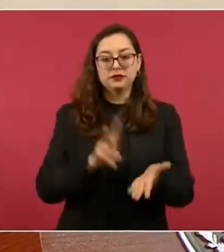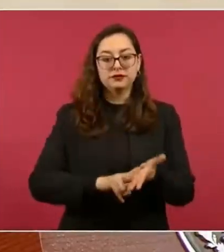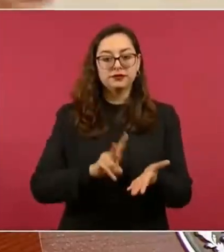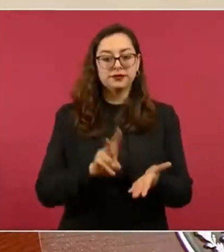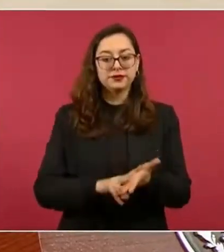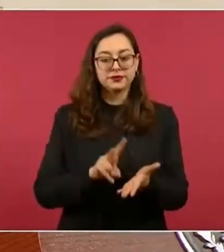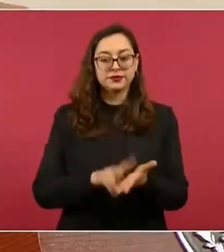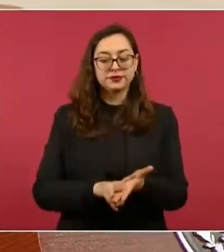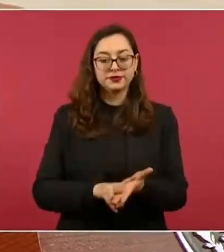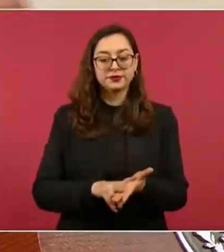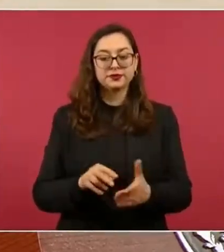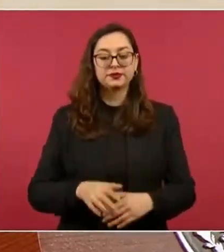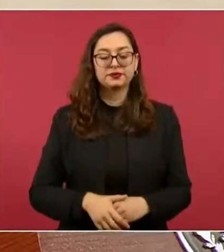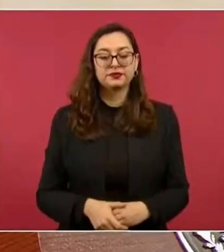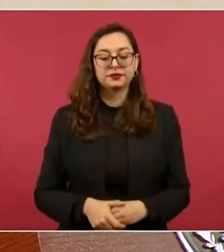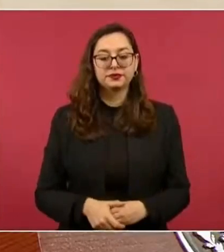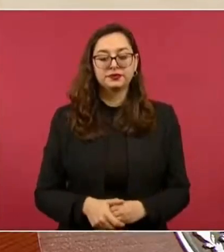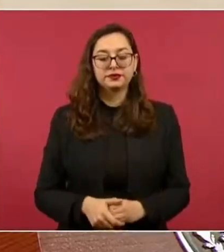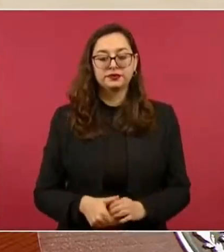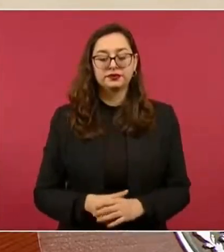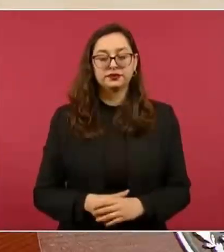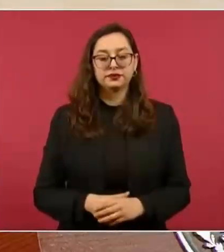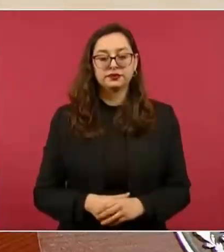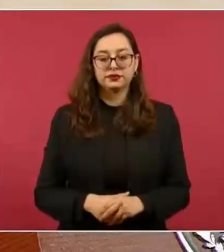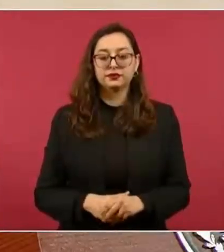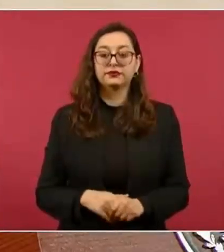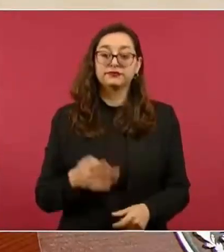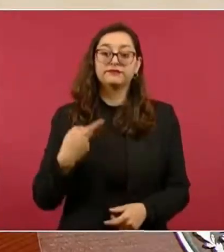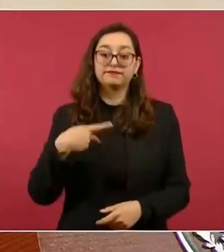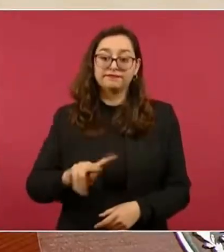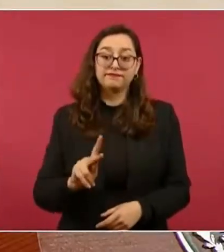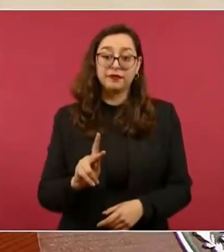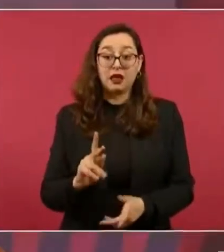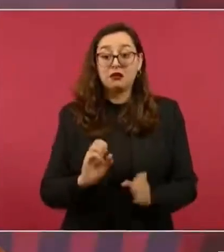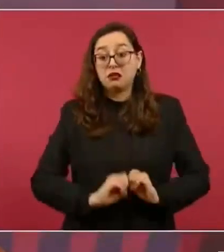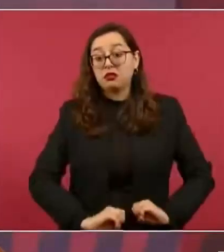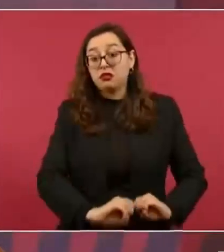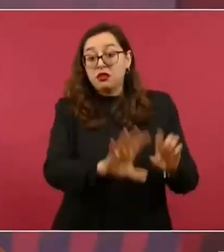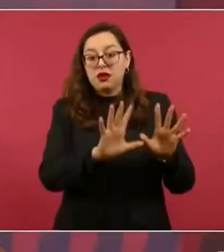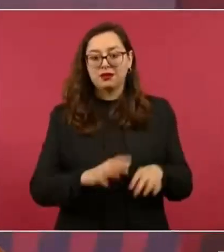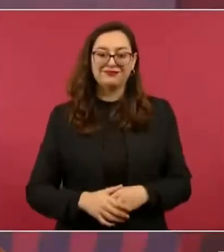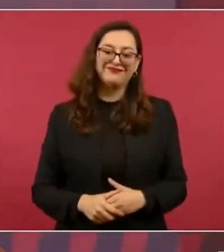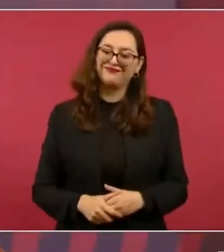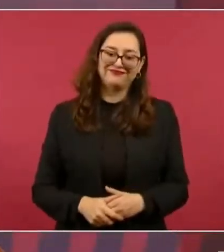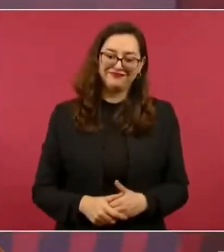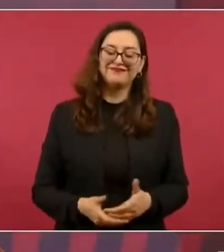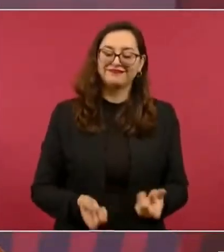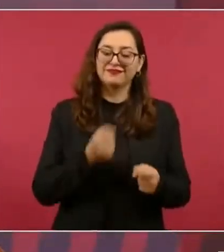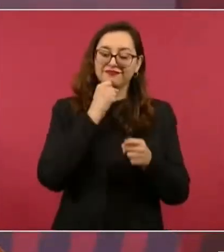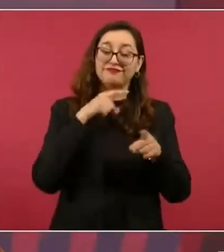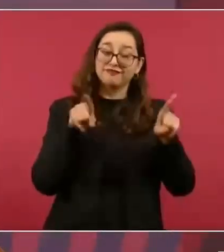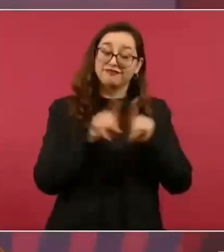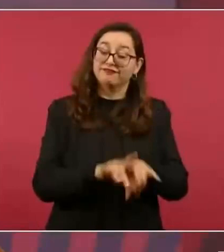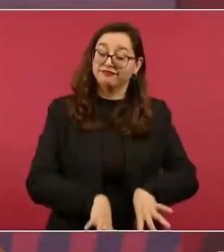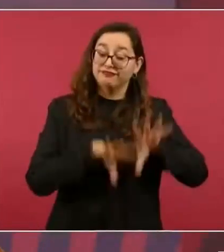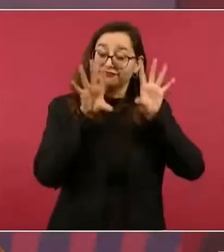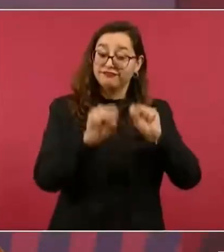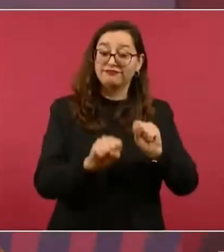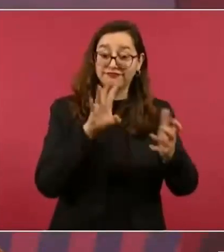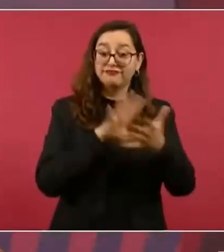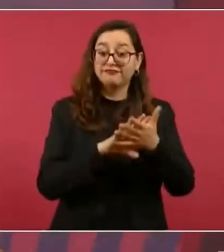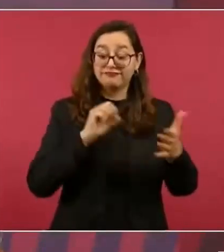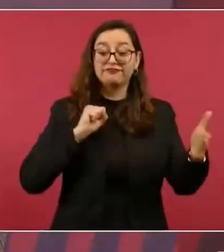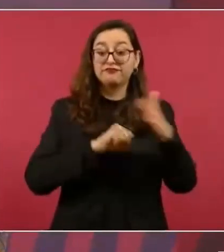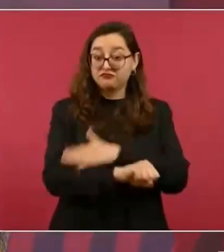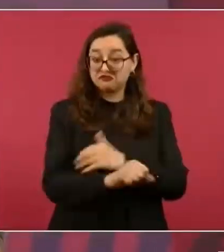también que se sepa que no hay impunidad. Y lo mismo que porque